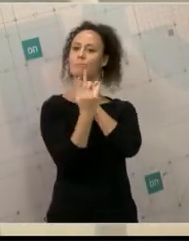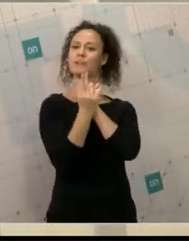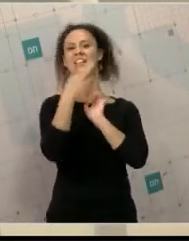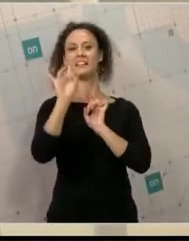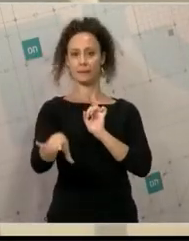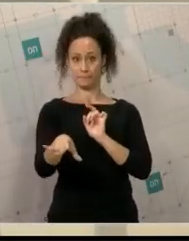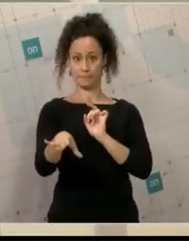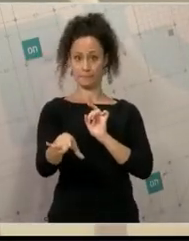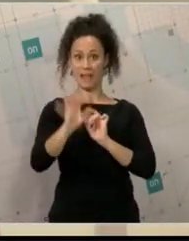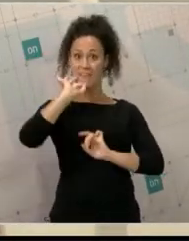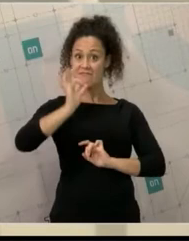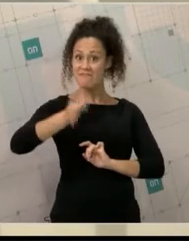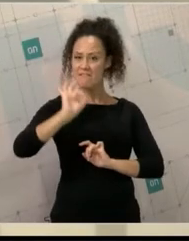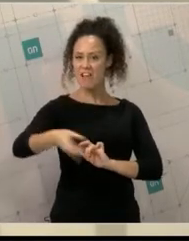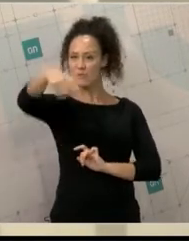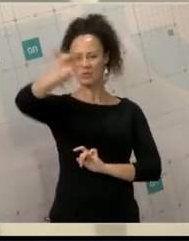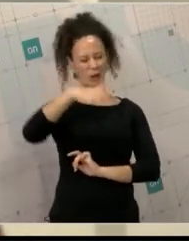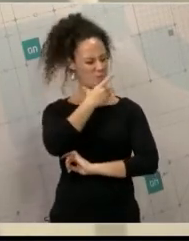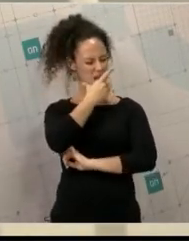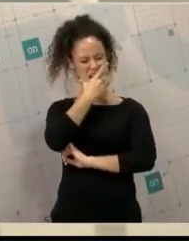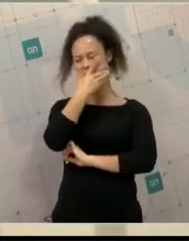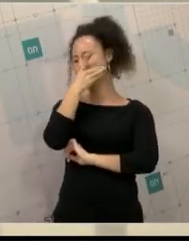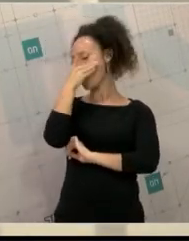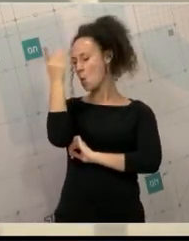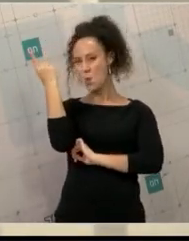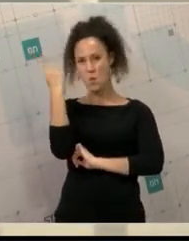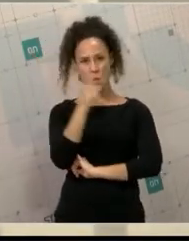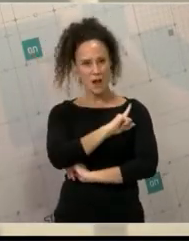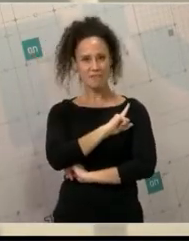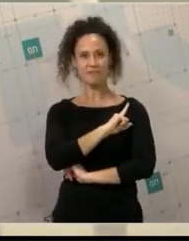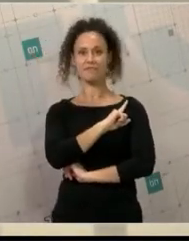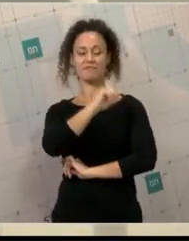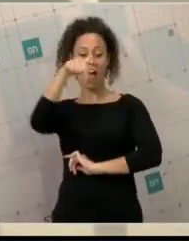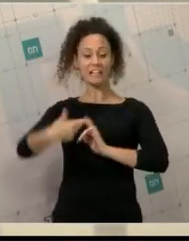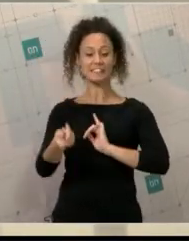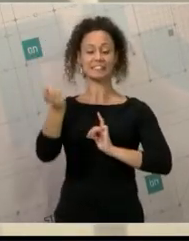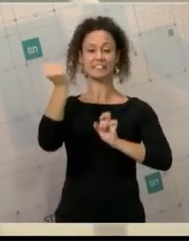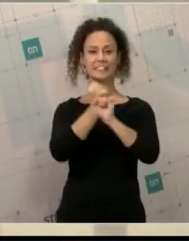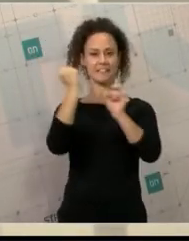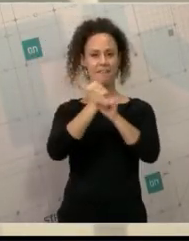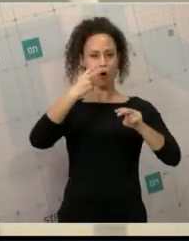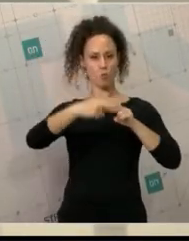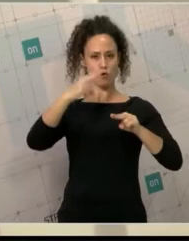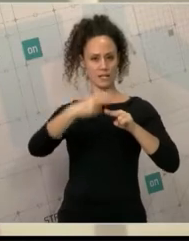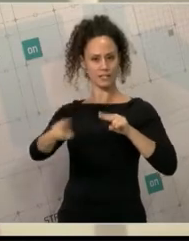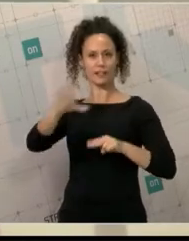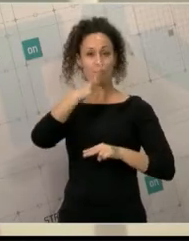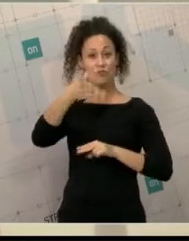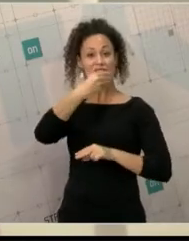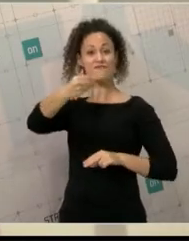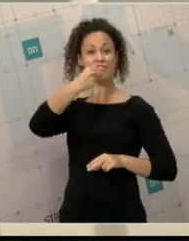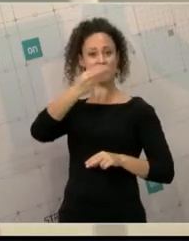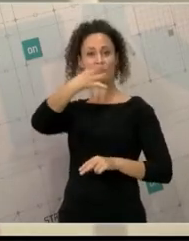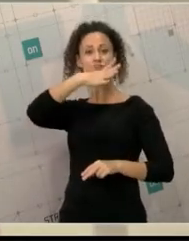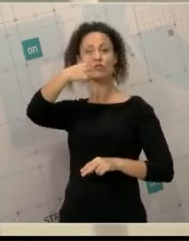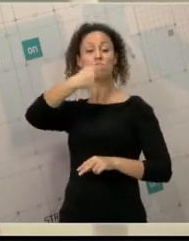que además ustedes provocan vergüenza ajena a esta profesión, que verdaderamente es bonita, porque podemos hacer el bien a los